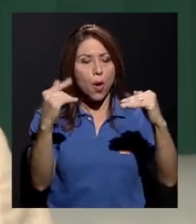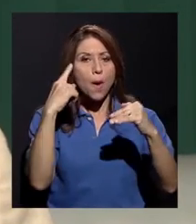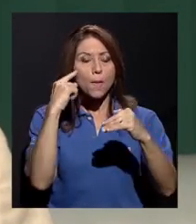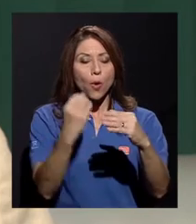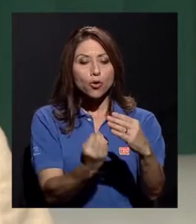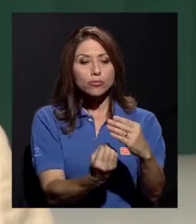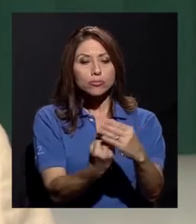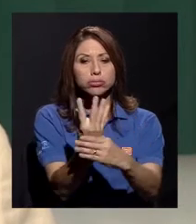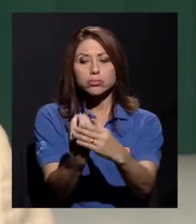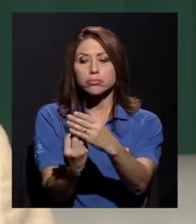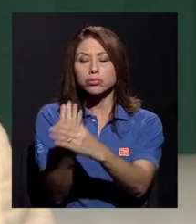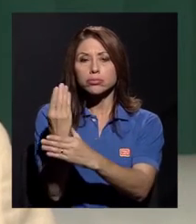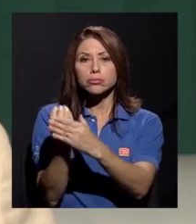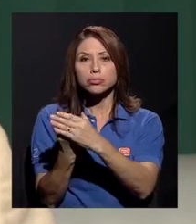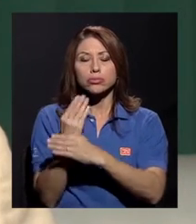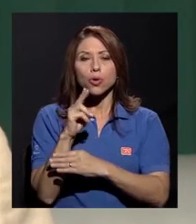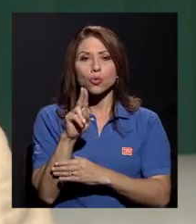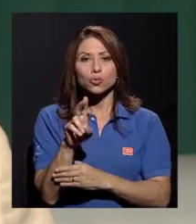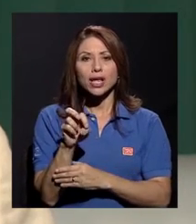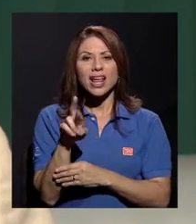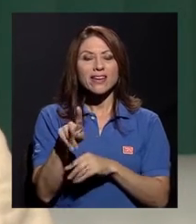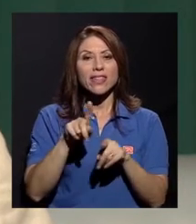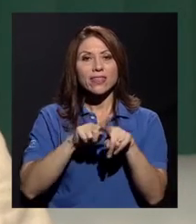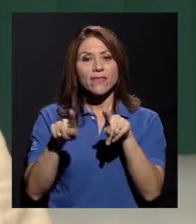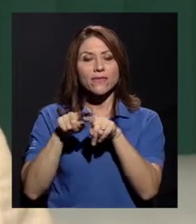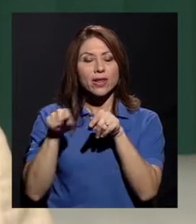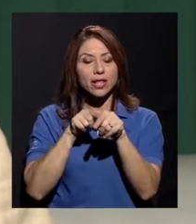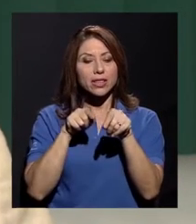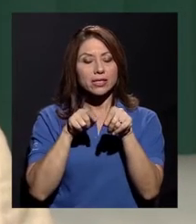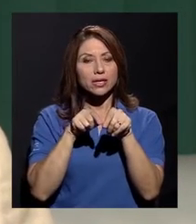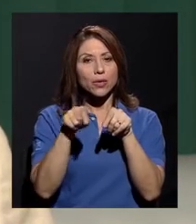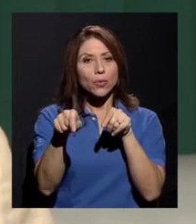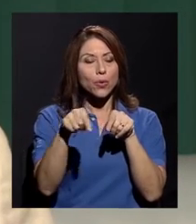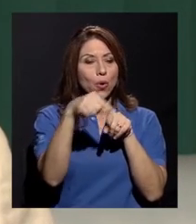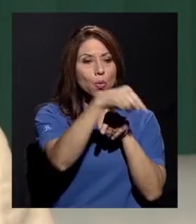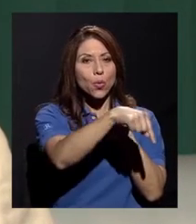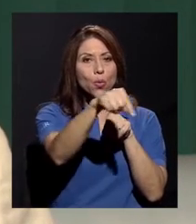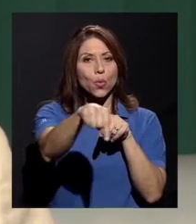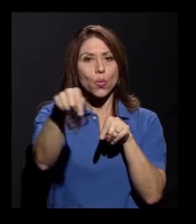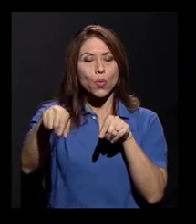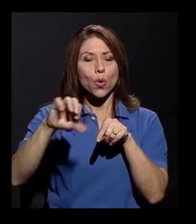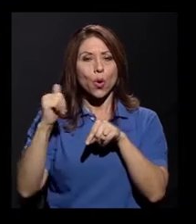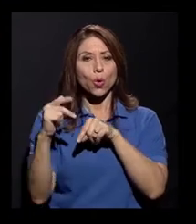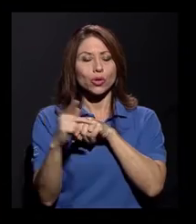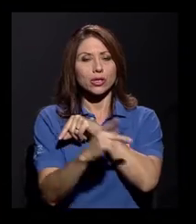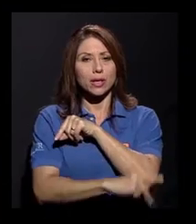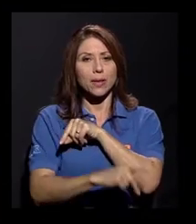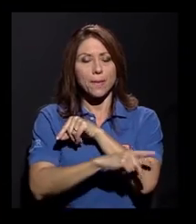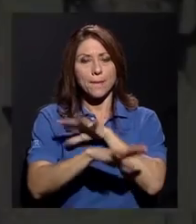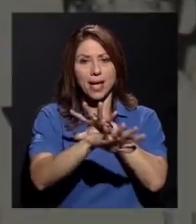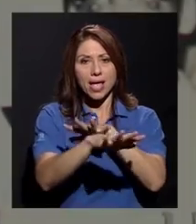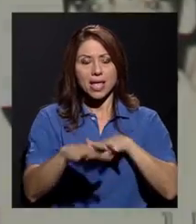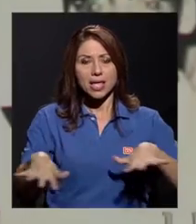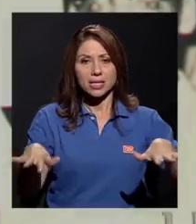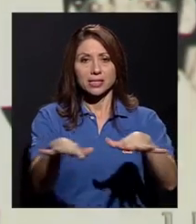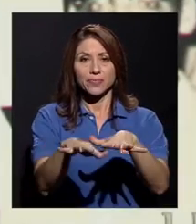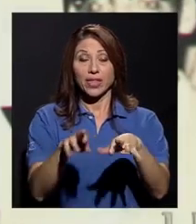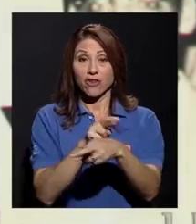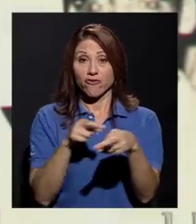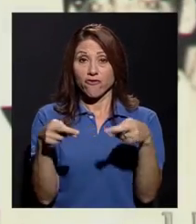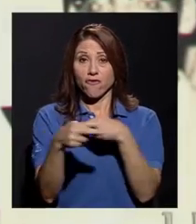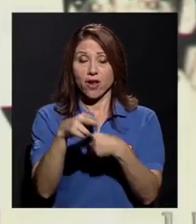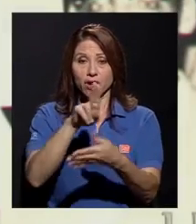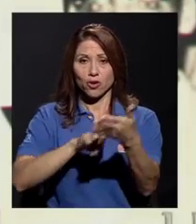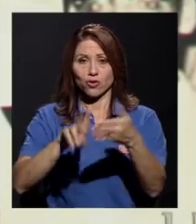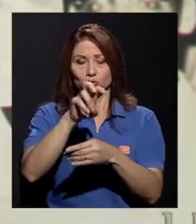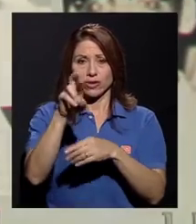centros regionales que han llevado la educación superior a otras partes del país. La regionalización de la